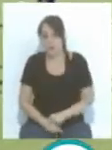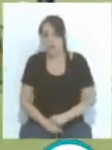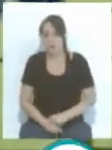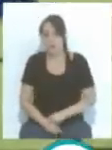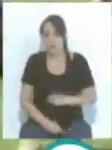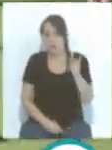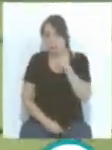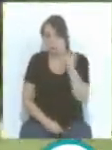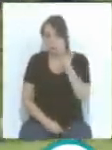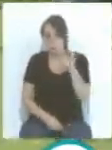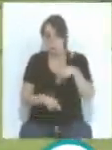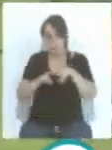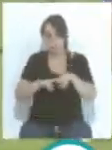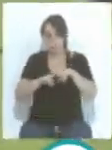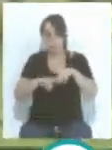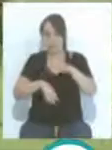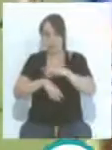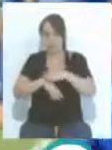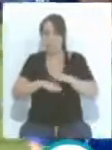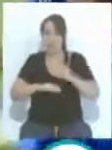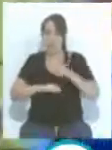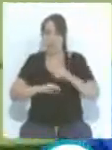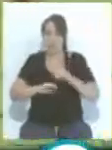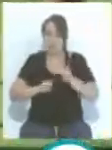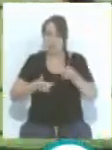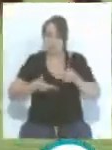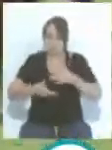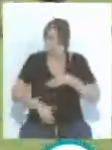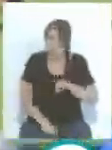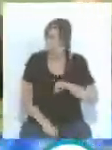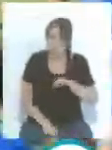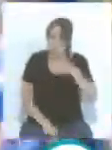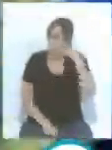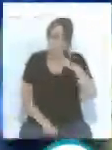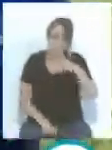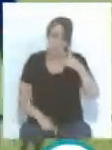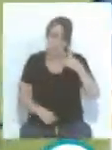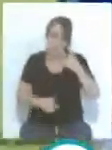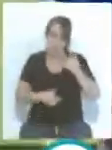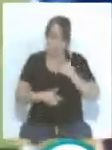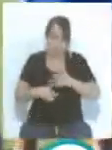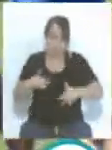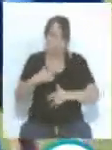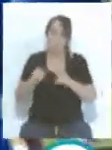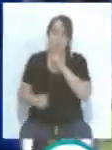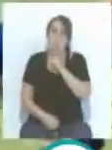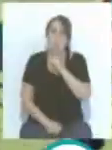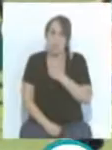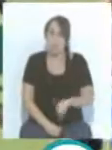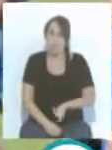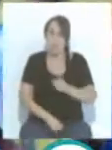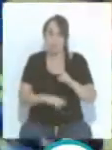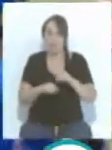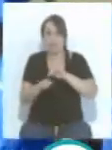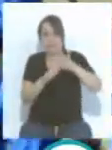reconocimientos médicos para poder iniciar y saber cómo tiene el organismo. La otra cosa son los test que